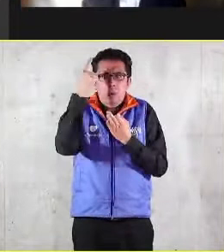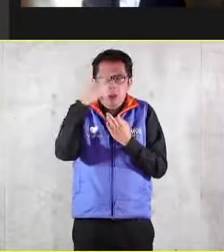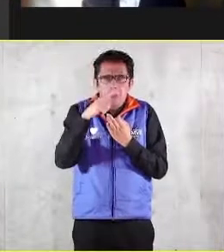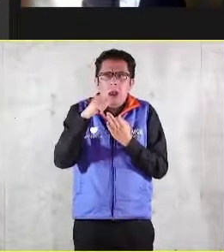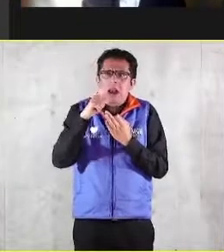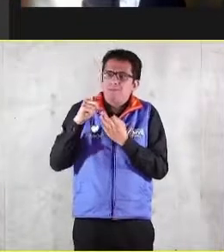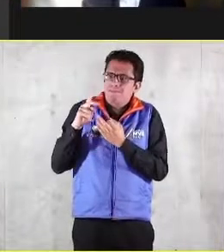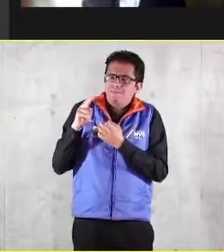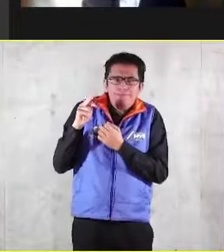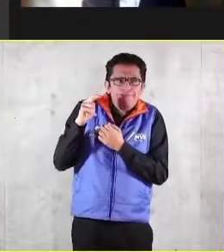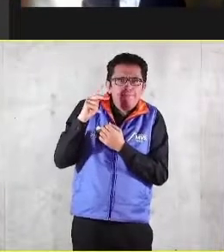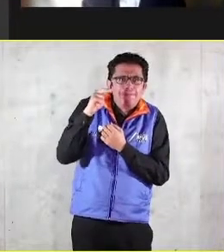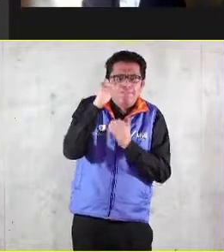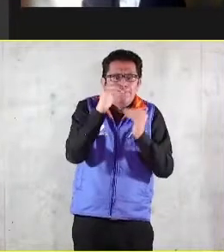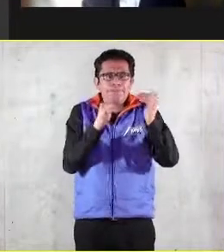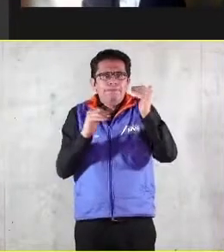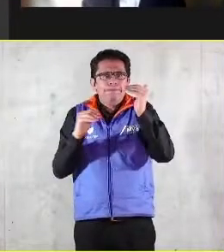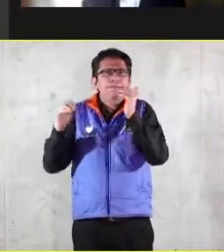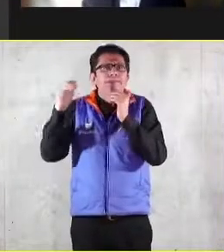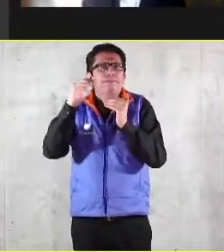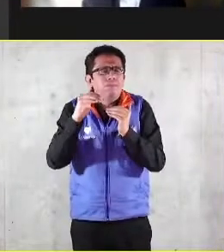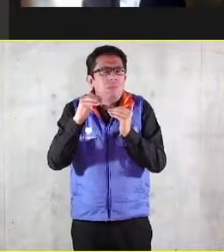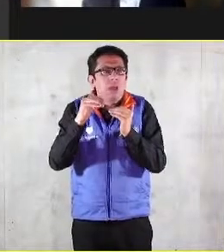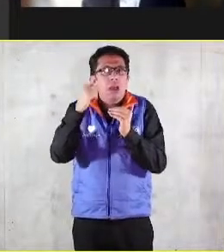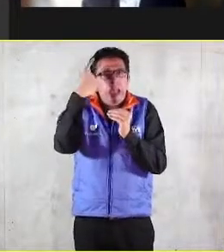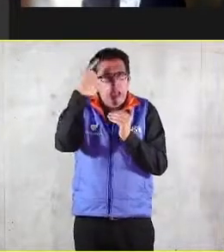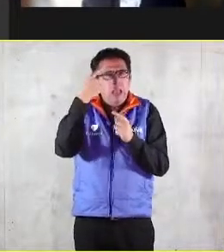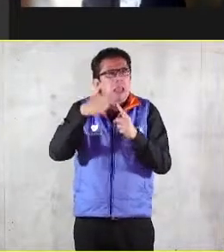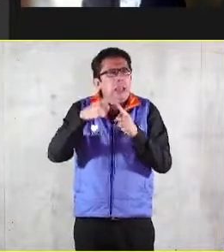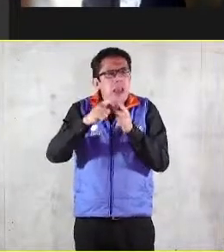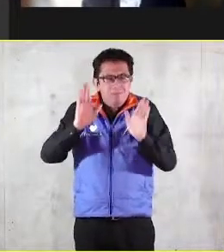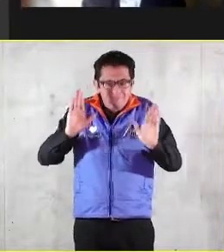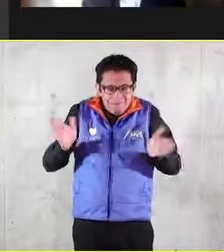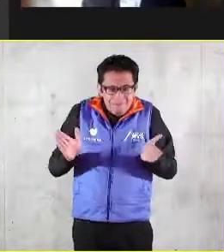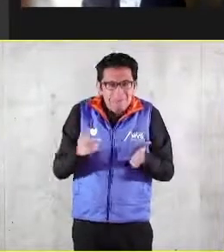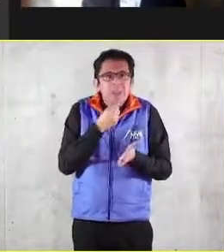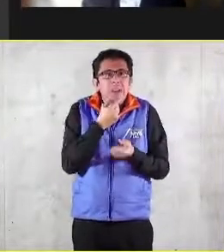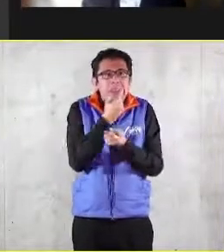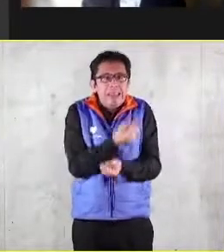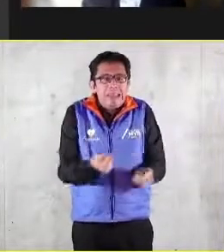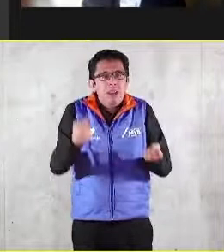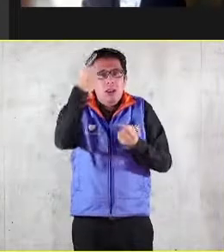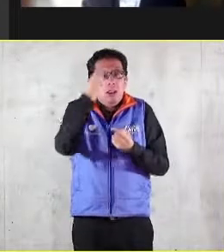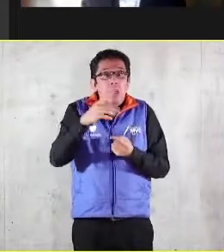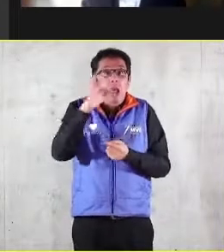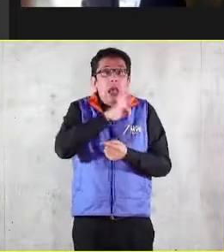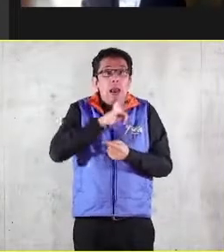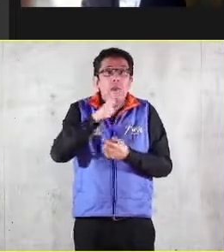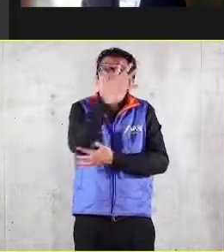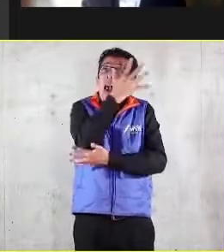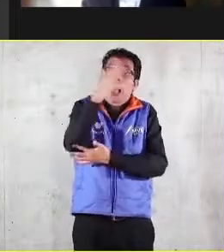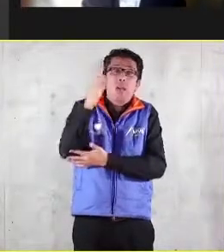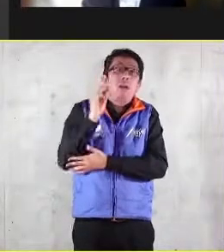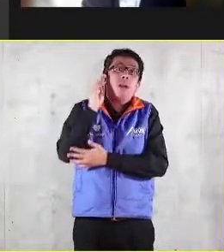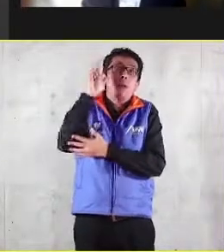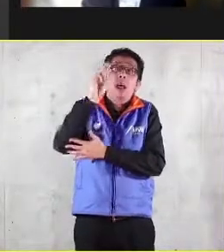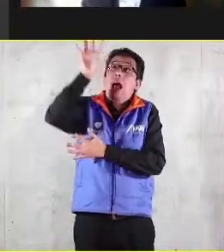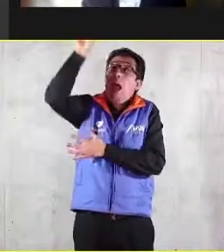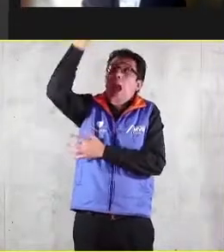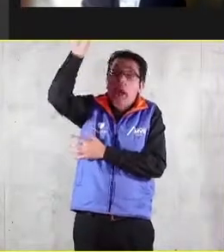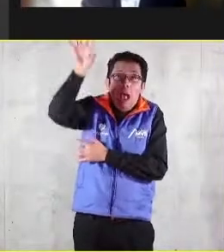el árbol? ¿y quién desarrolla cada uno de estos niños para que esté en condición de alcanzar la manzana? Y eso implica